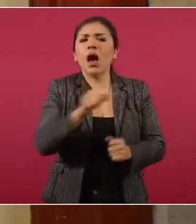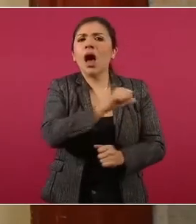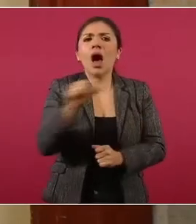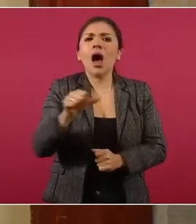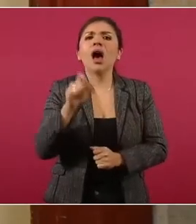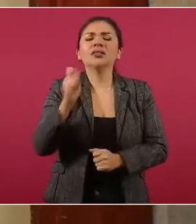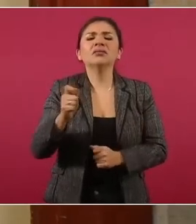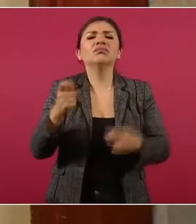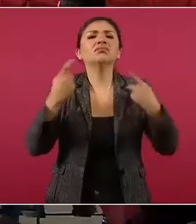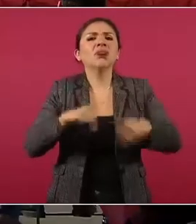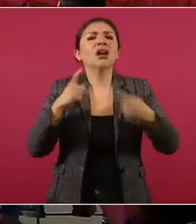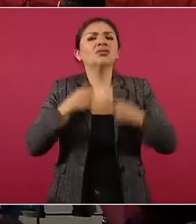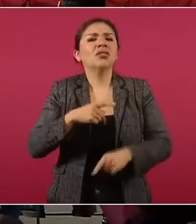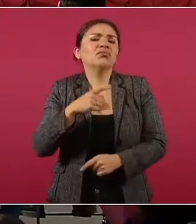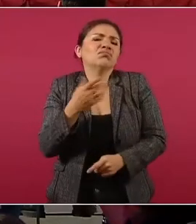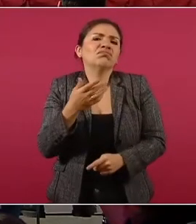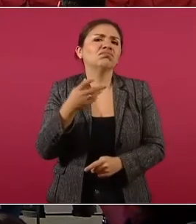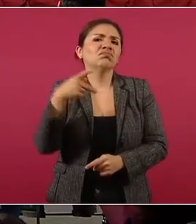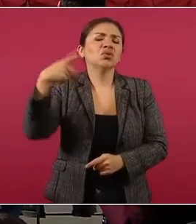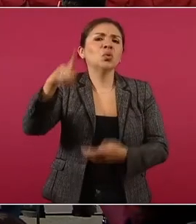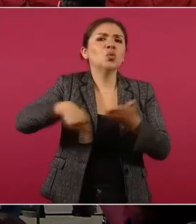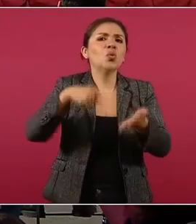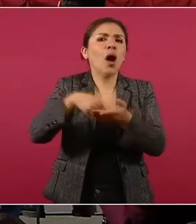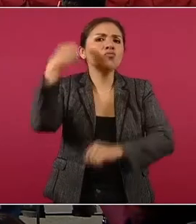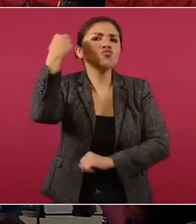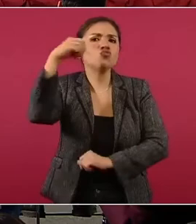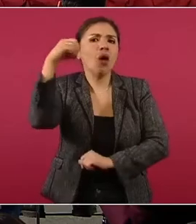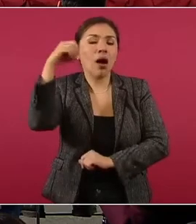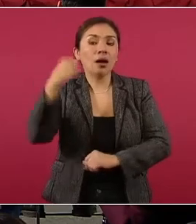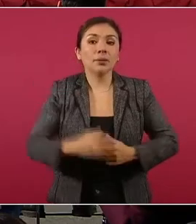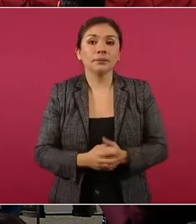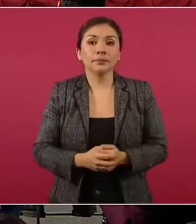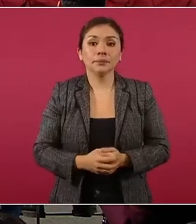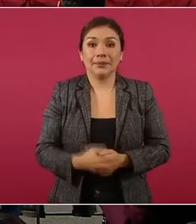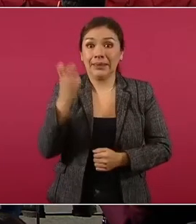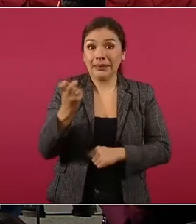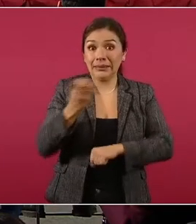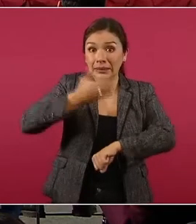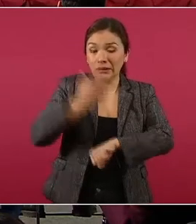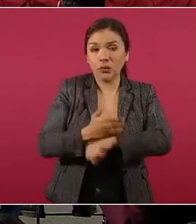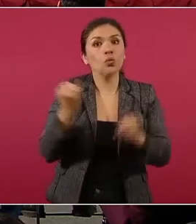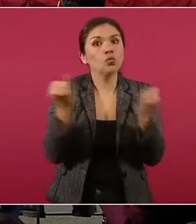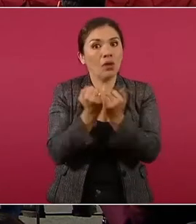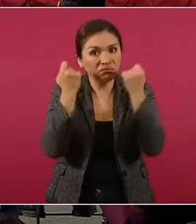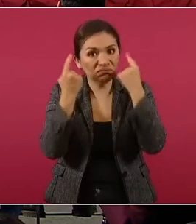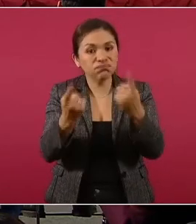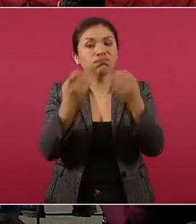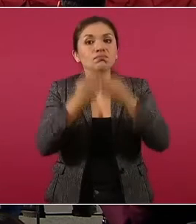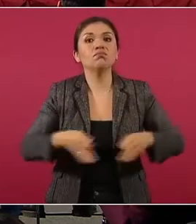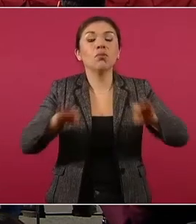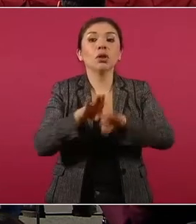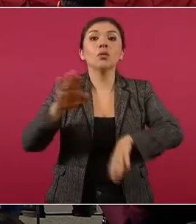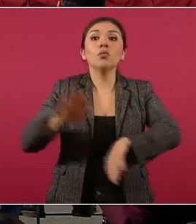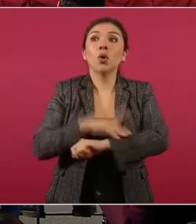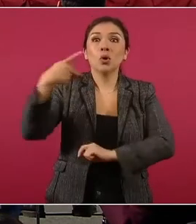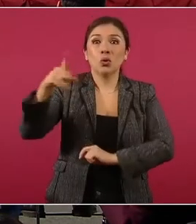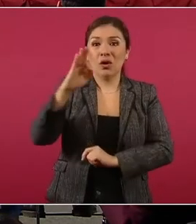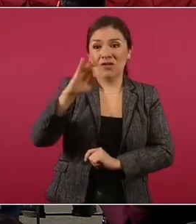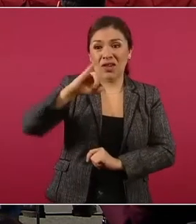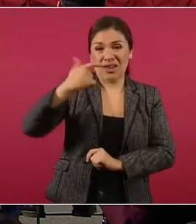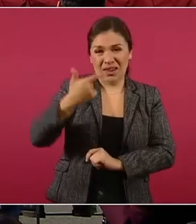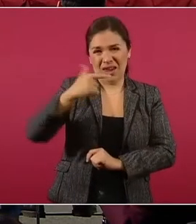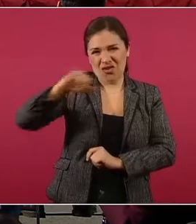particulares en el estado de Oaxaca. Esta sentencia es muy relevante porque la Fiscalía de Oaxaca